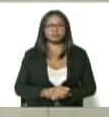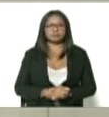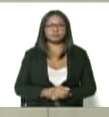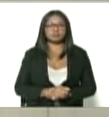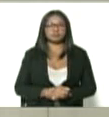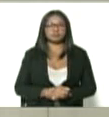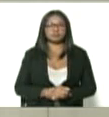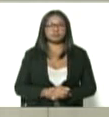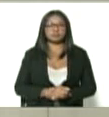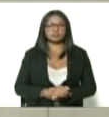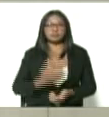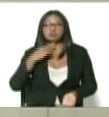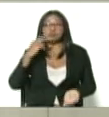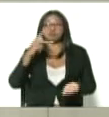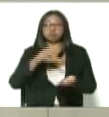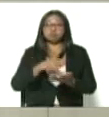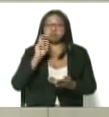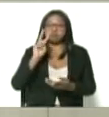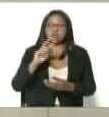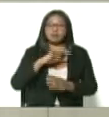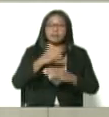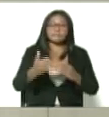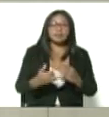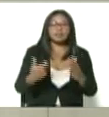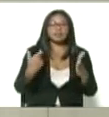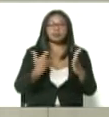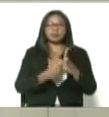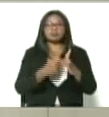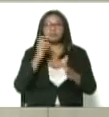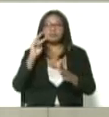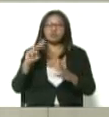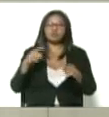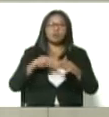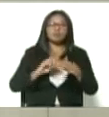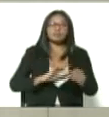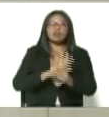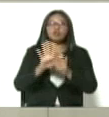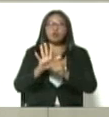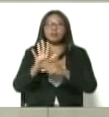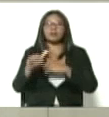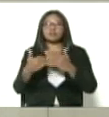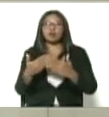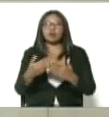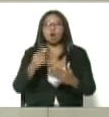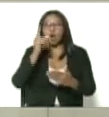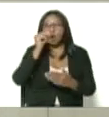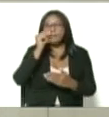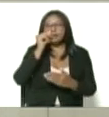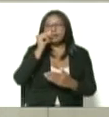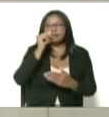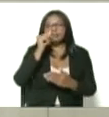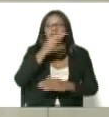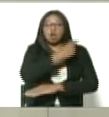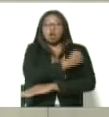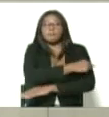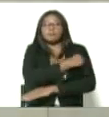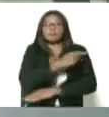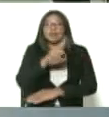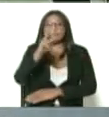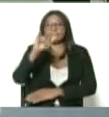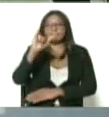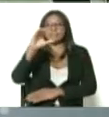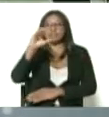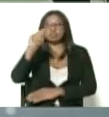Está en el marco del plan de vacunación contra el COVID-19 en el hospital Victorino Santaella, que es uno de los